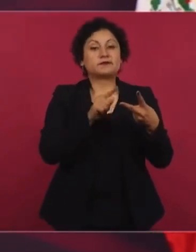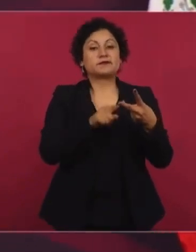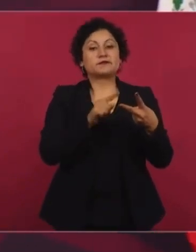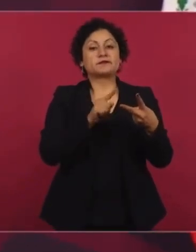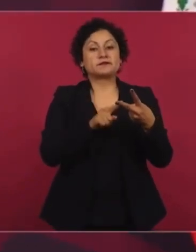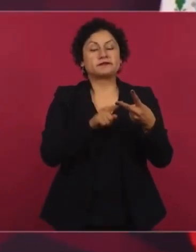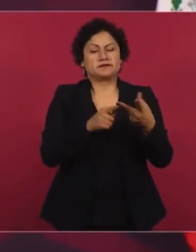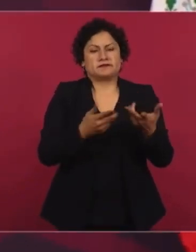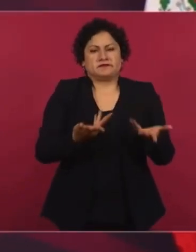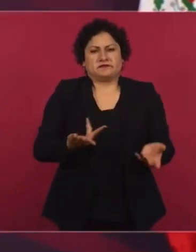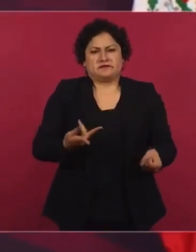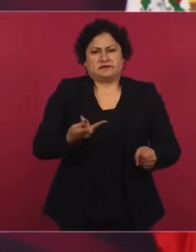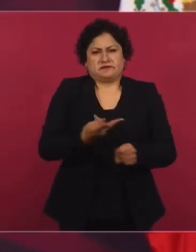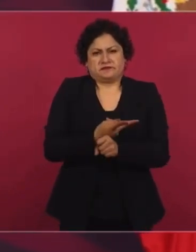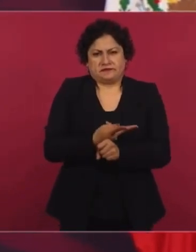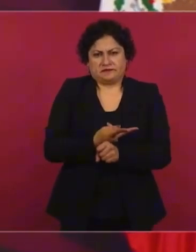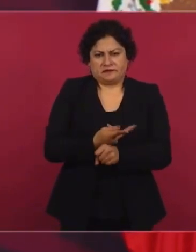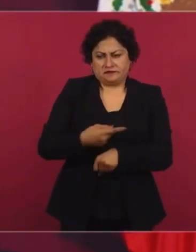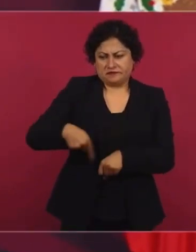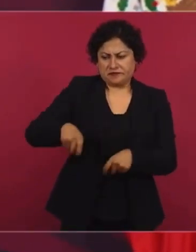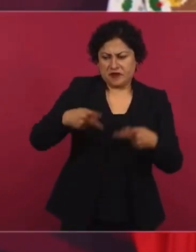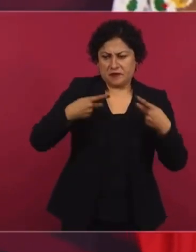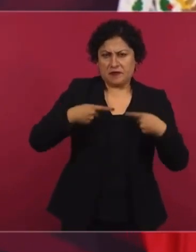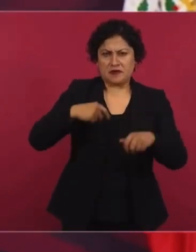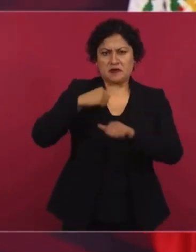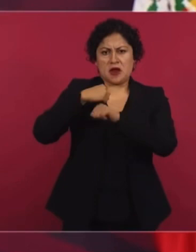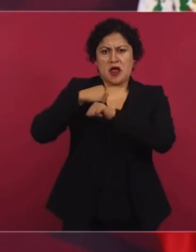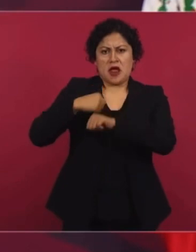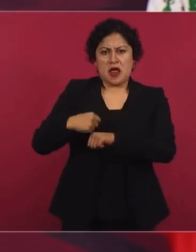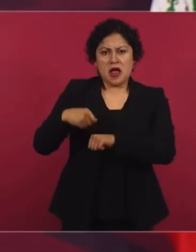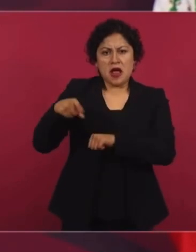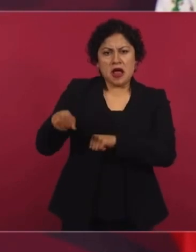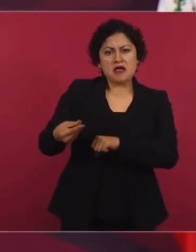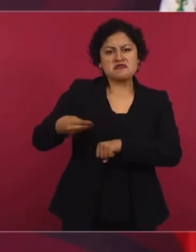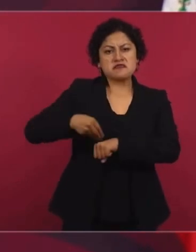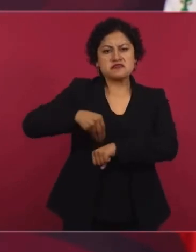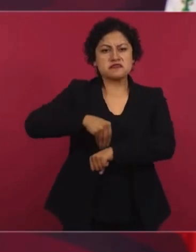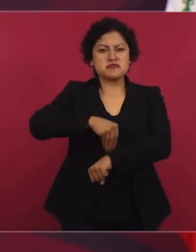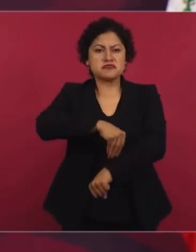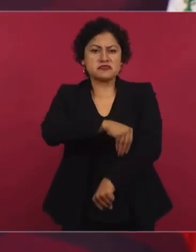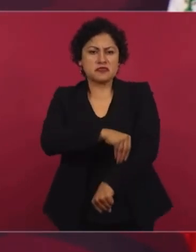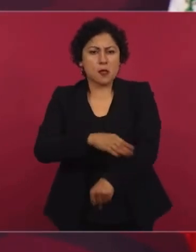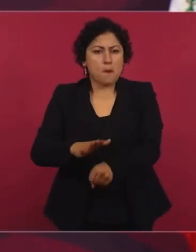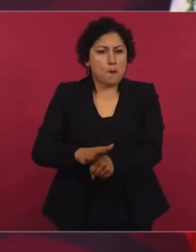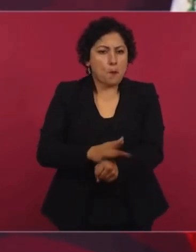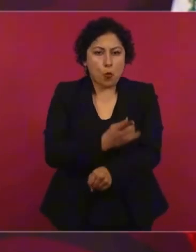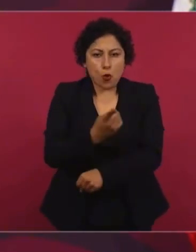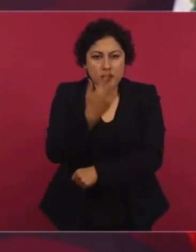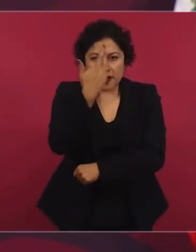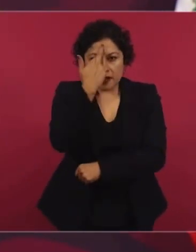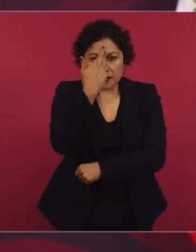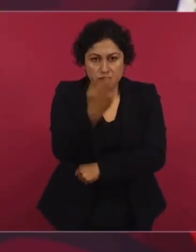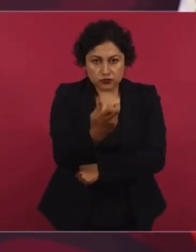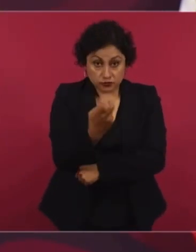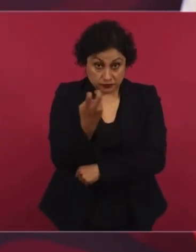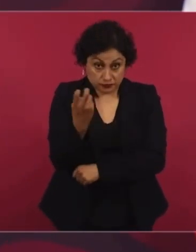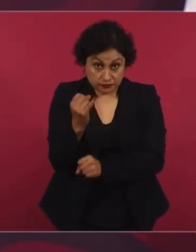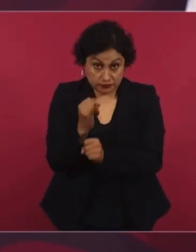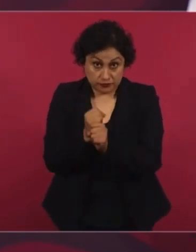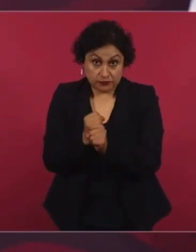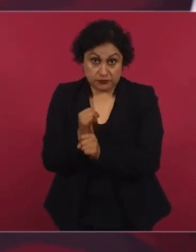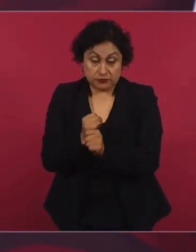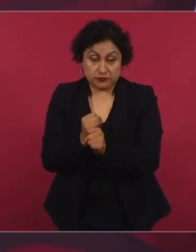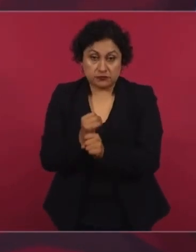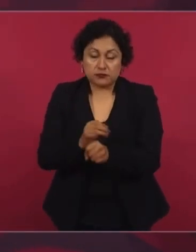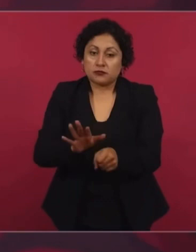hechos e incluso llevaron